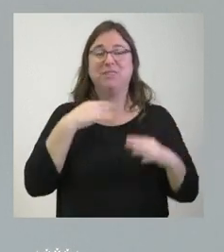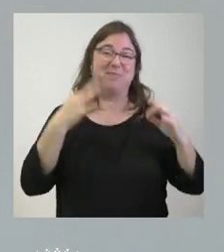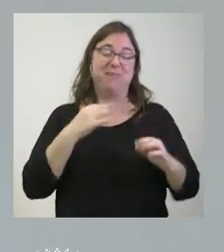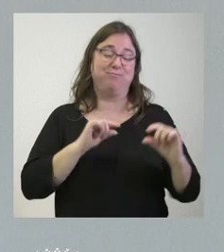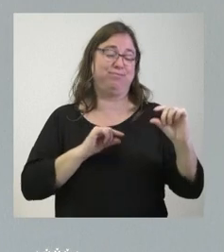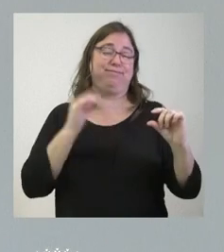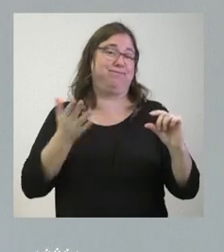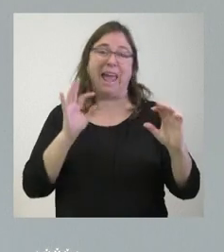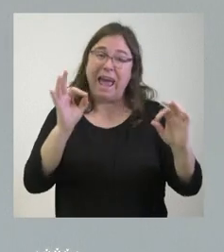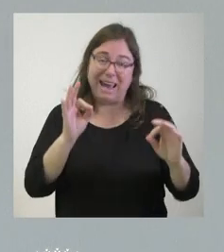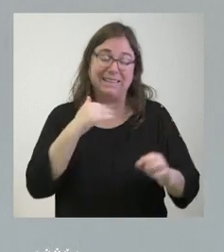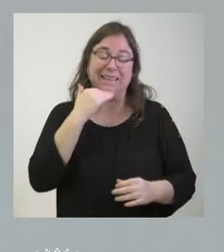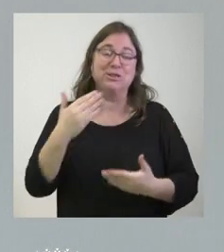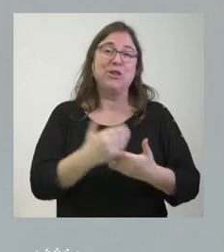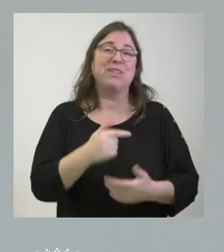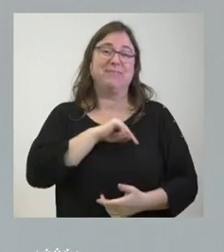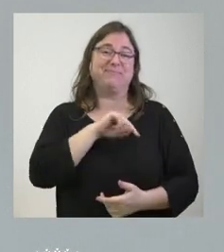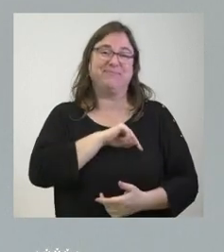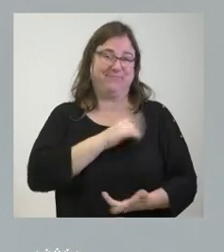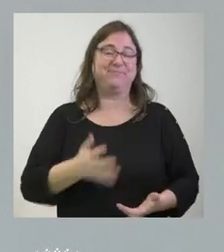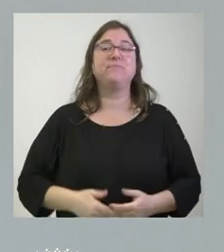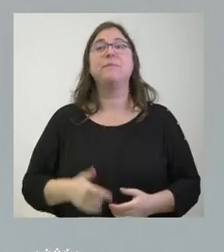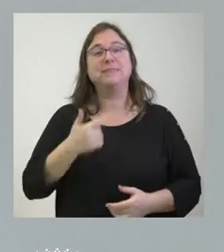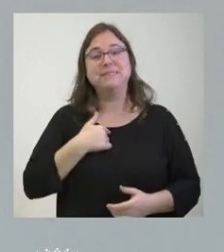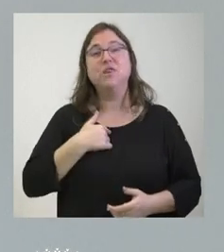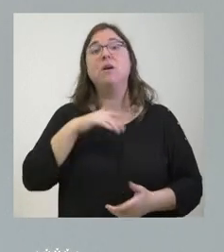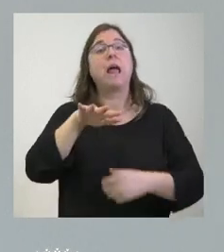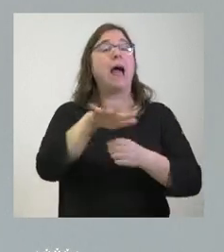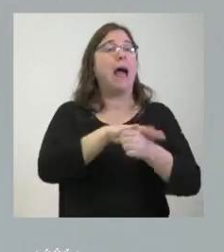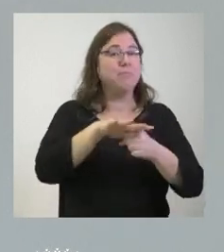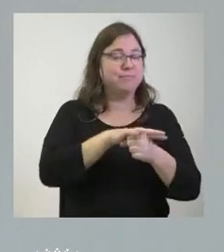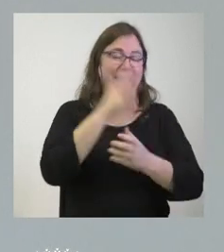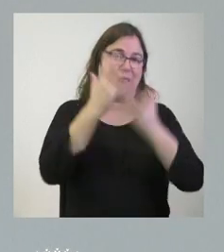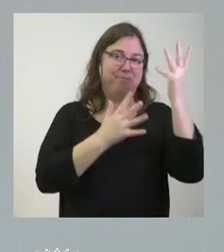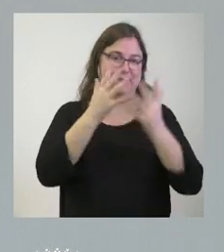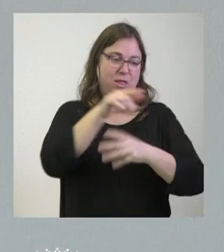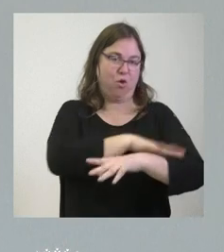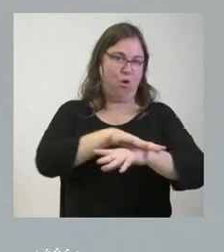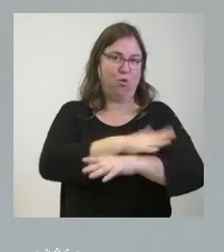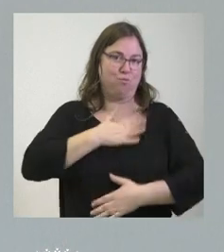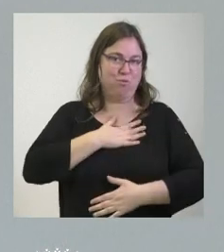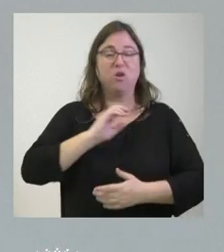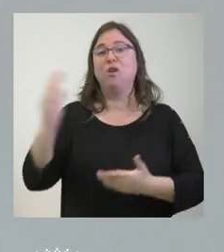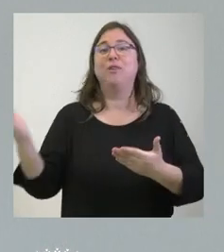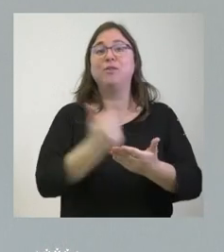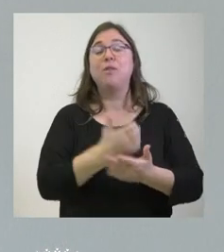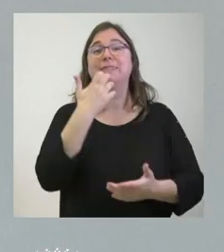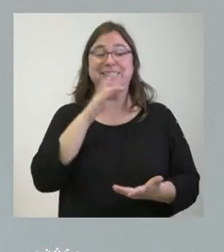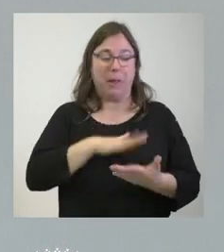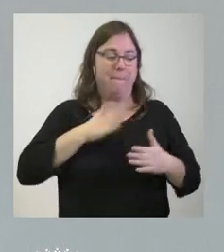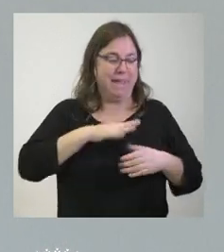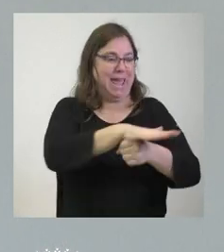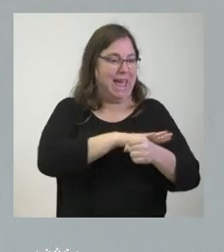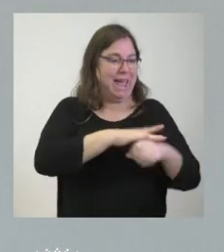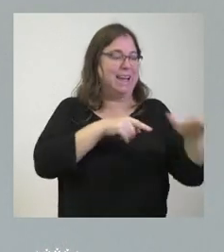yo al menos así lo veo y pasará en esta administración y en todas que en general que tiene un área de gestión su